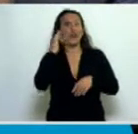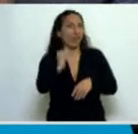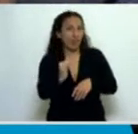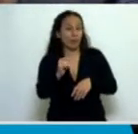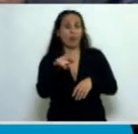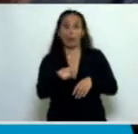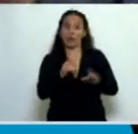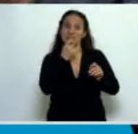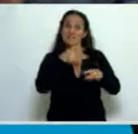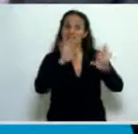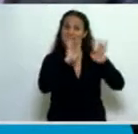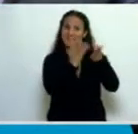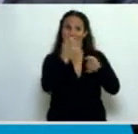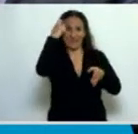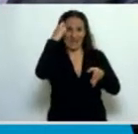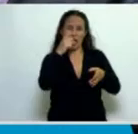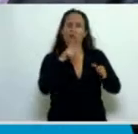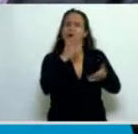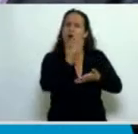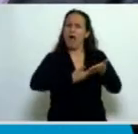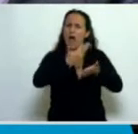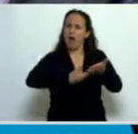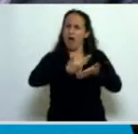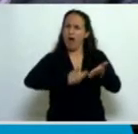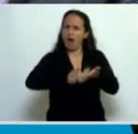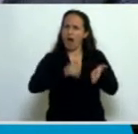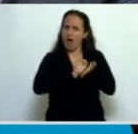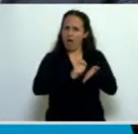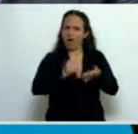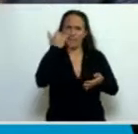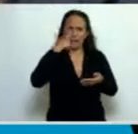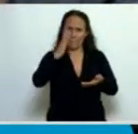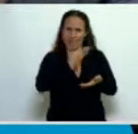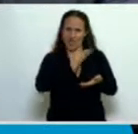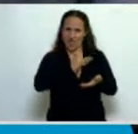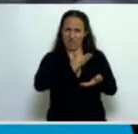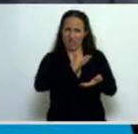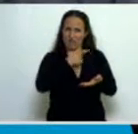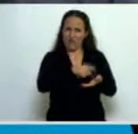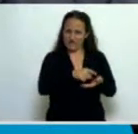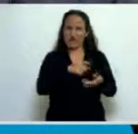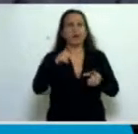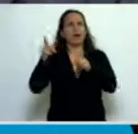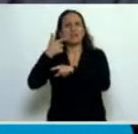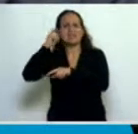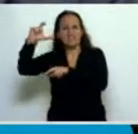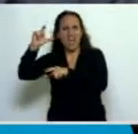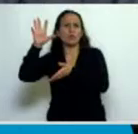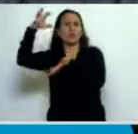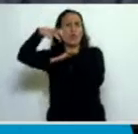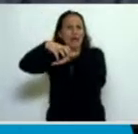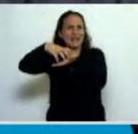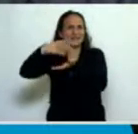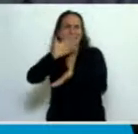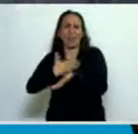si este Parlamento se juntara a leer, toda la documentación que produce YPF a la SEC, la SEC, una agencia del